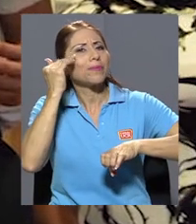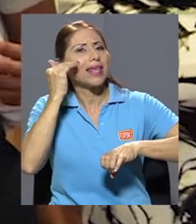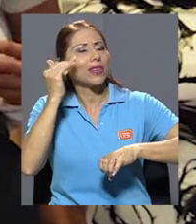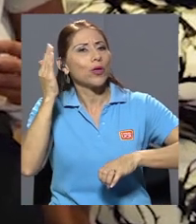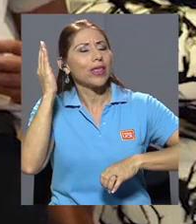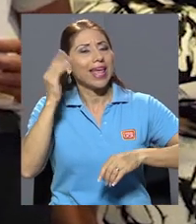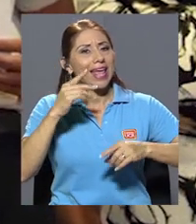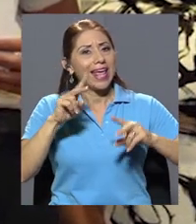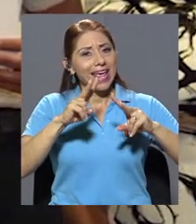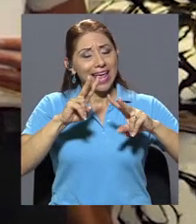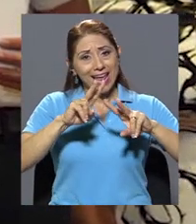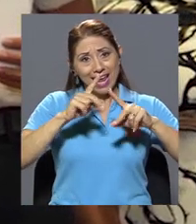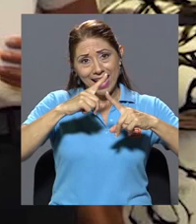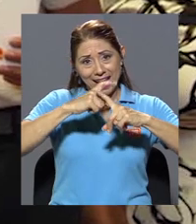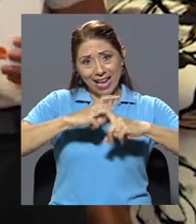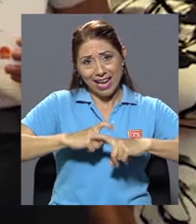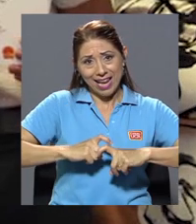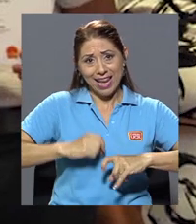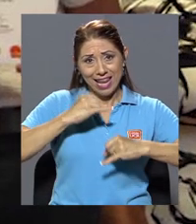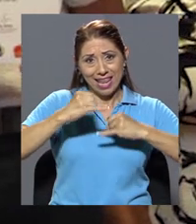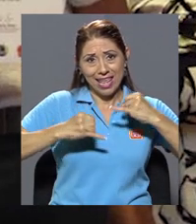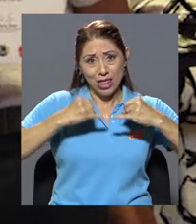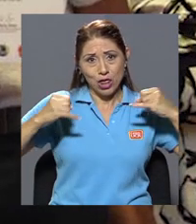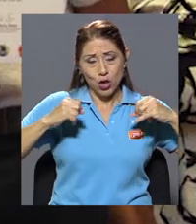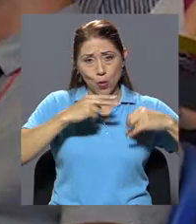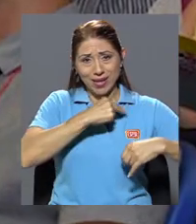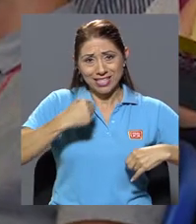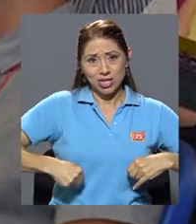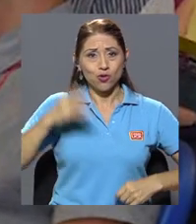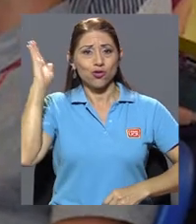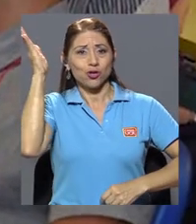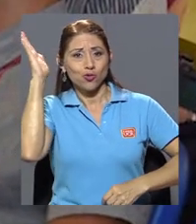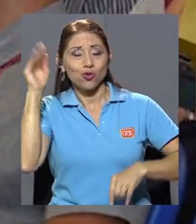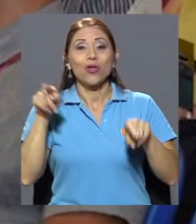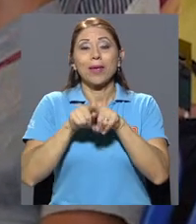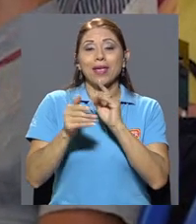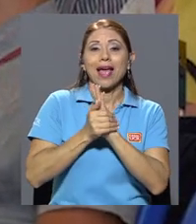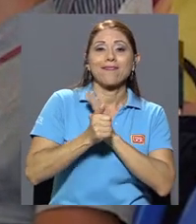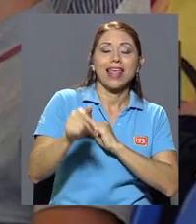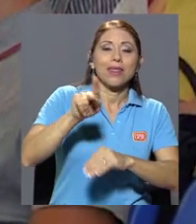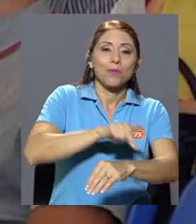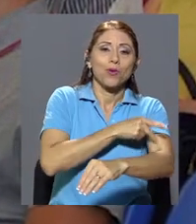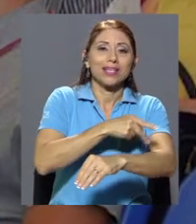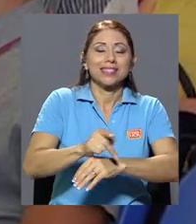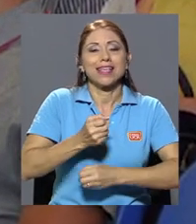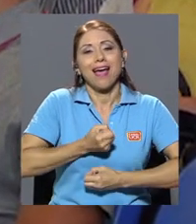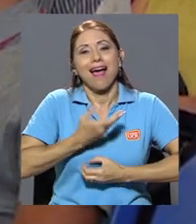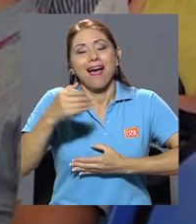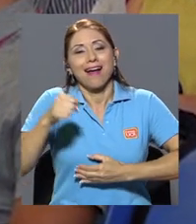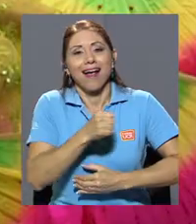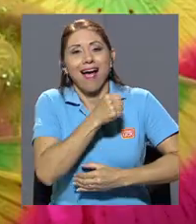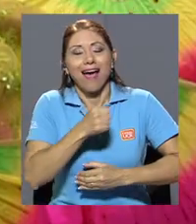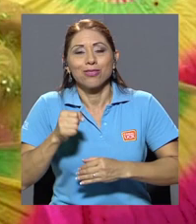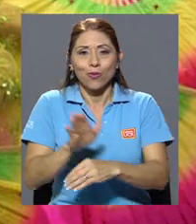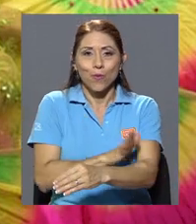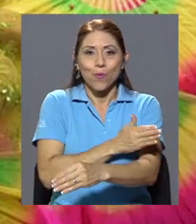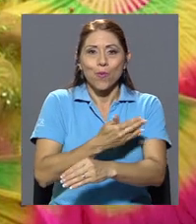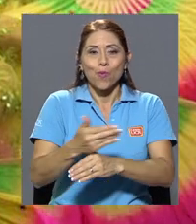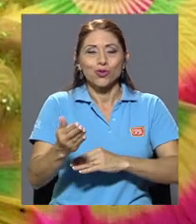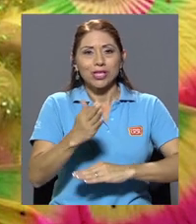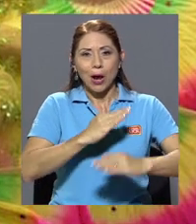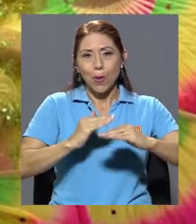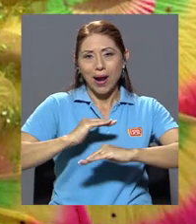través de un discurso y la habilidad artística de los participantes en poesía, canto, música o artes marciales.